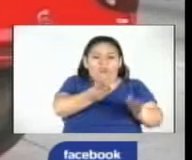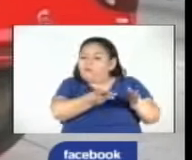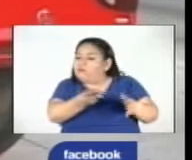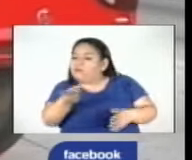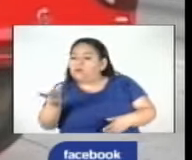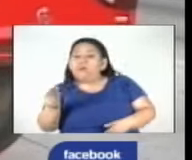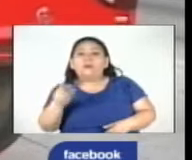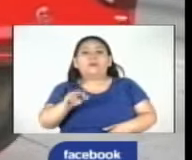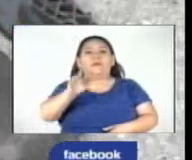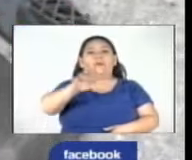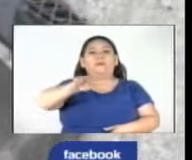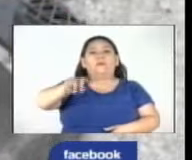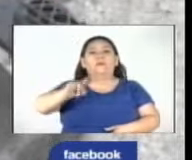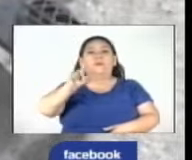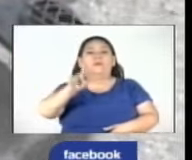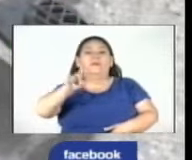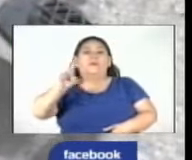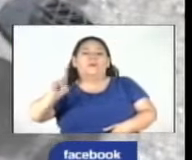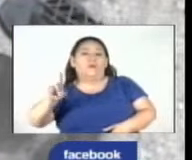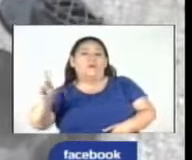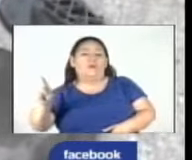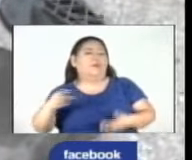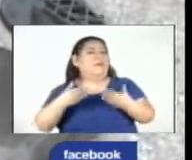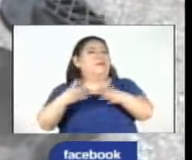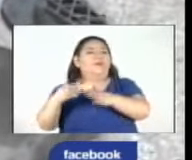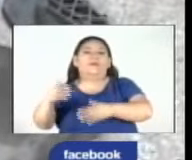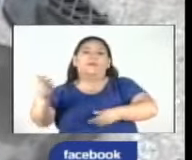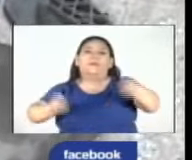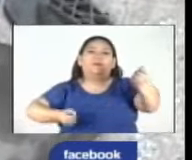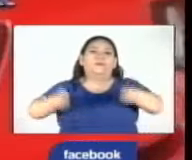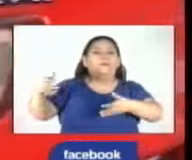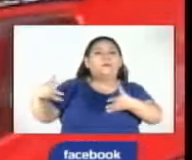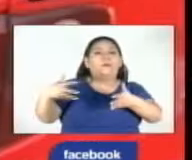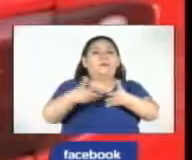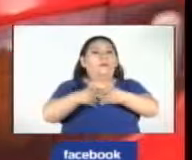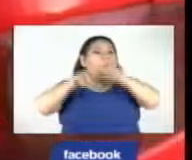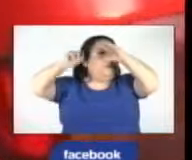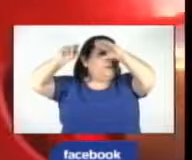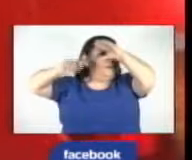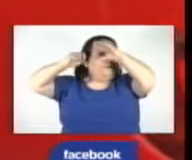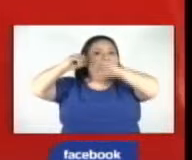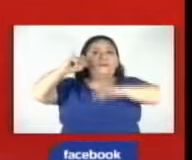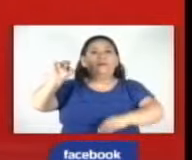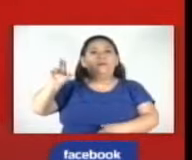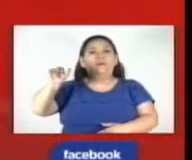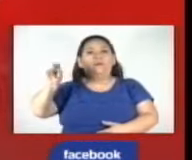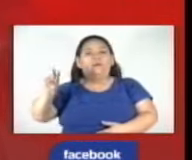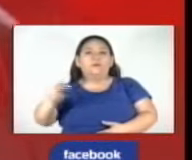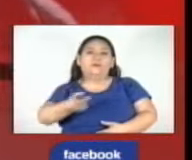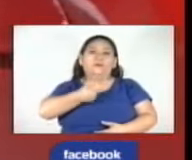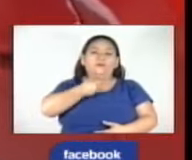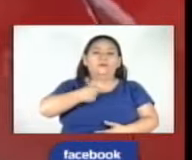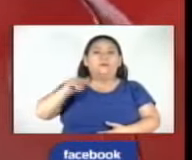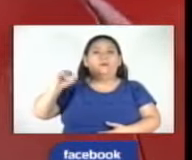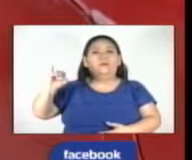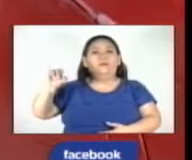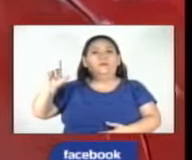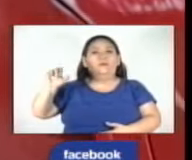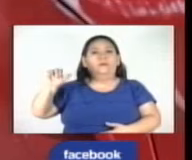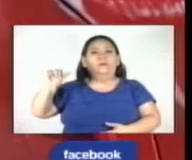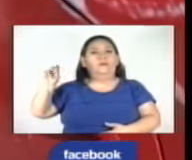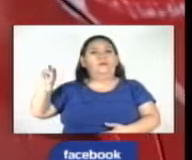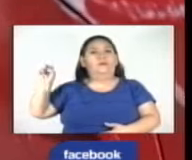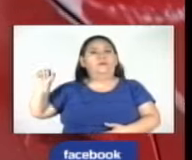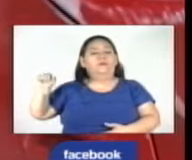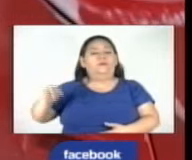se contabilizan 3.111 siniestros viales. Con imágenes de Juan Castellanos, un reporte de Ileana